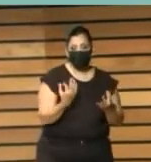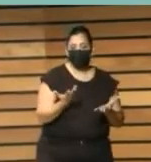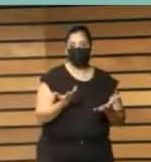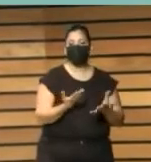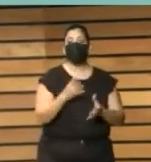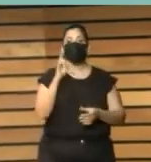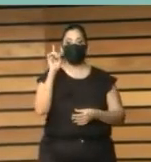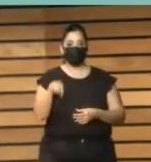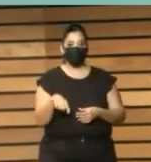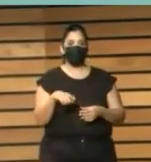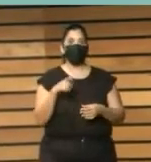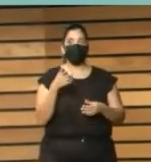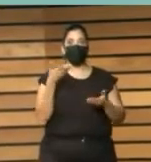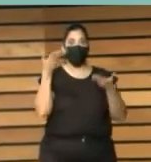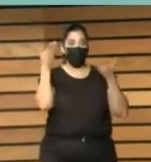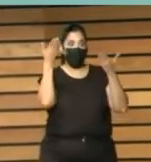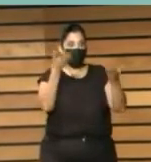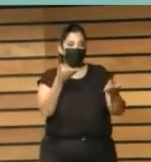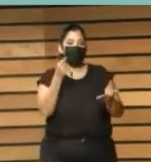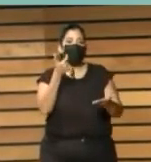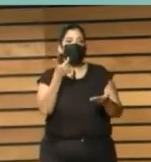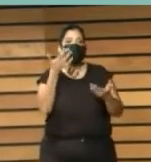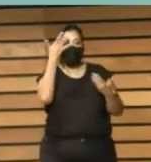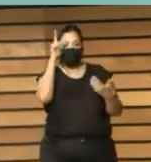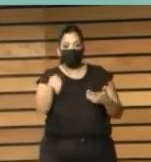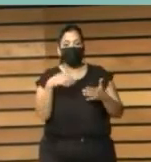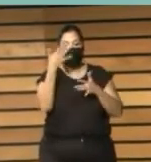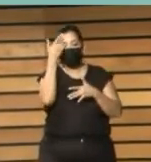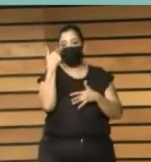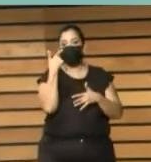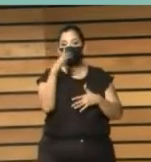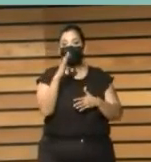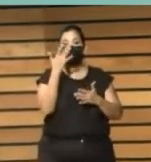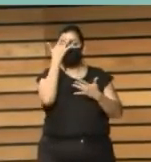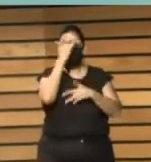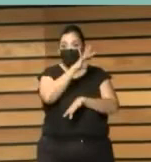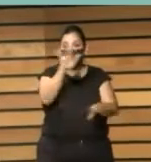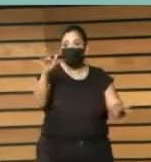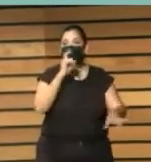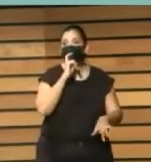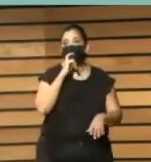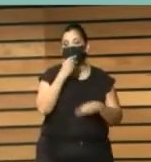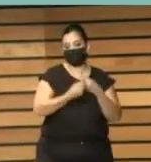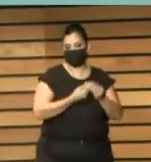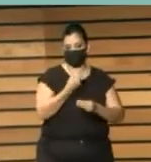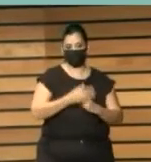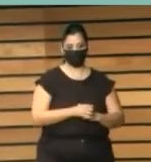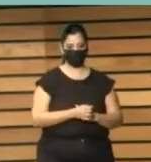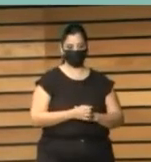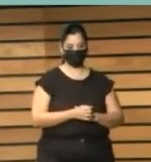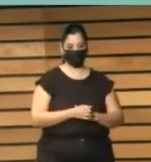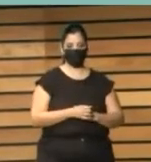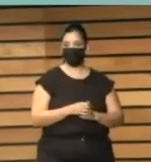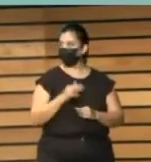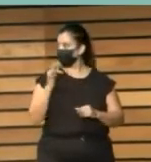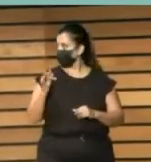después también ver cómo podemos llegar un poquito más allá entonces si queréis para empezar Francesco presentas Musol presentas porque no